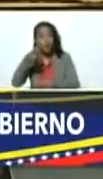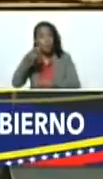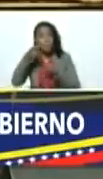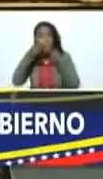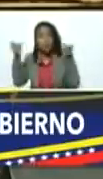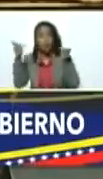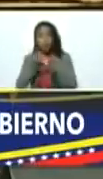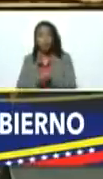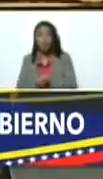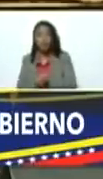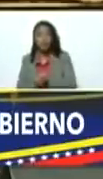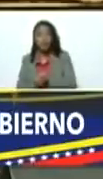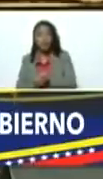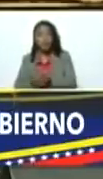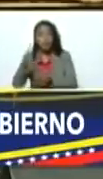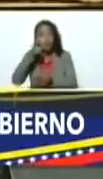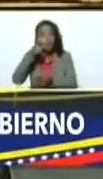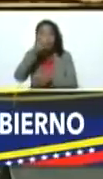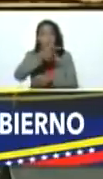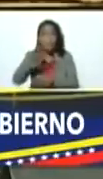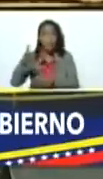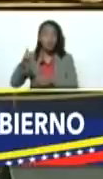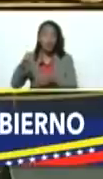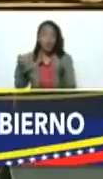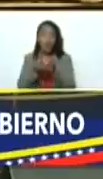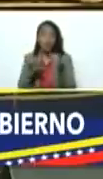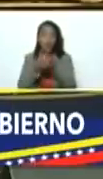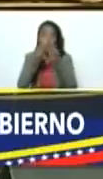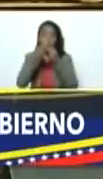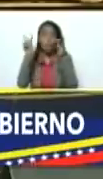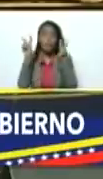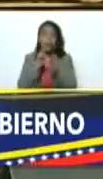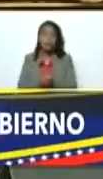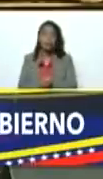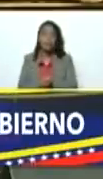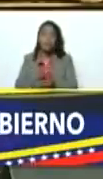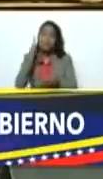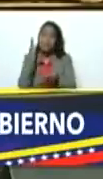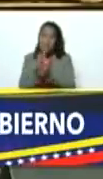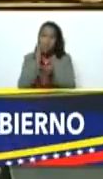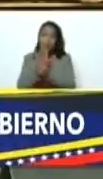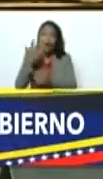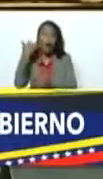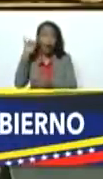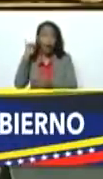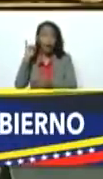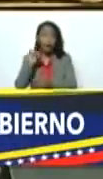de seguridad ciudadana de los cuadrantes de paz siempre habrá